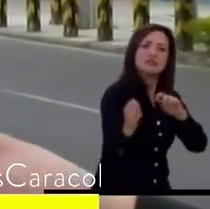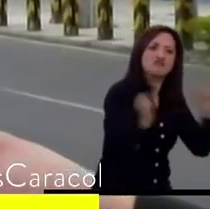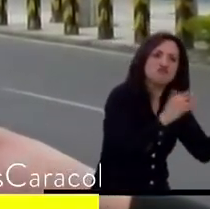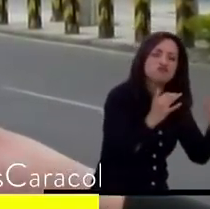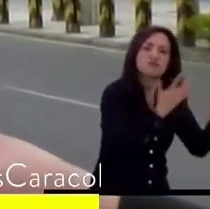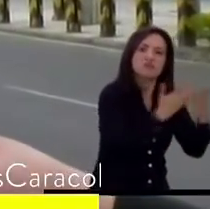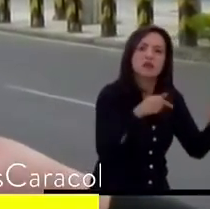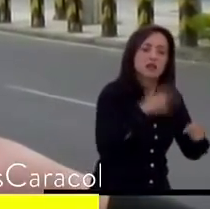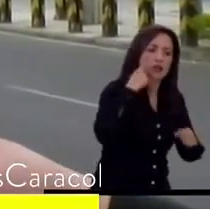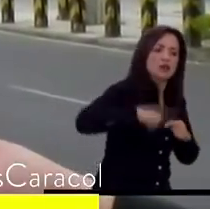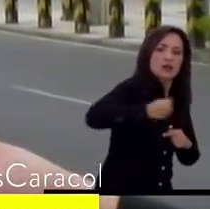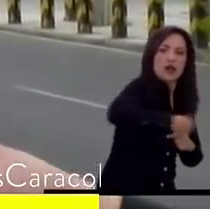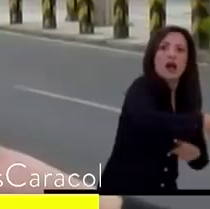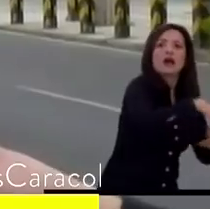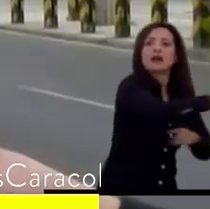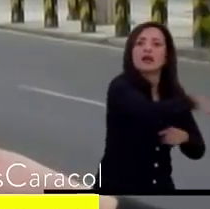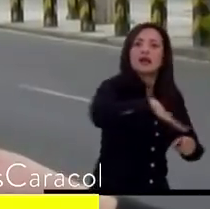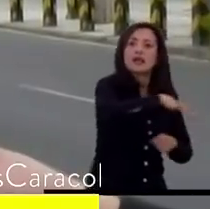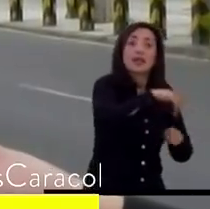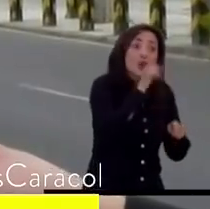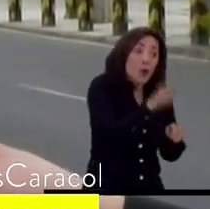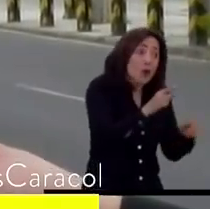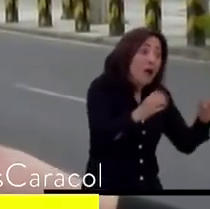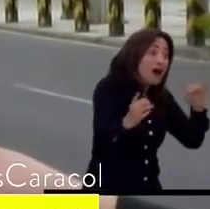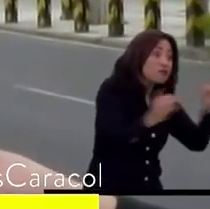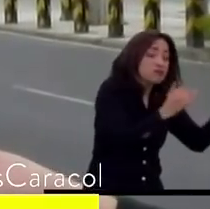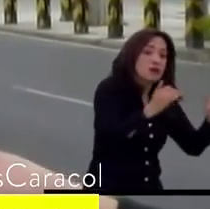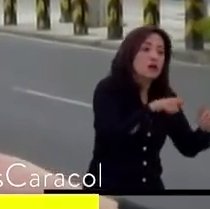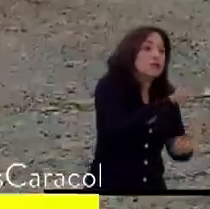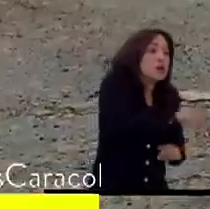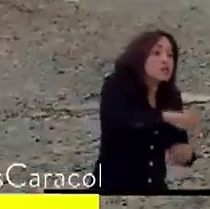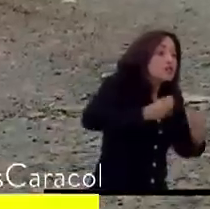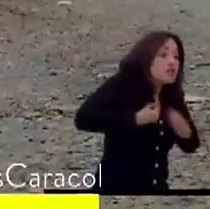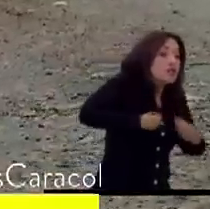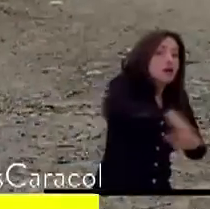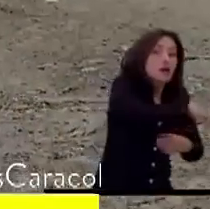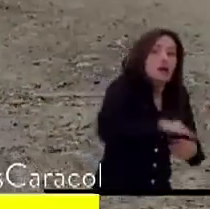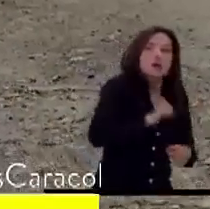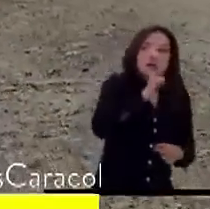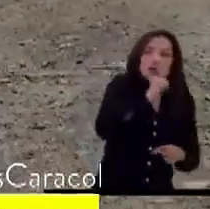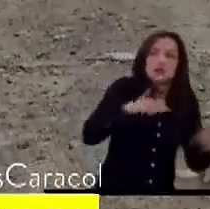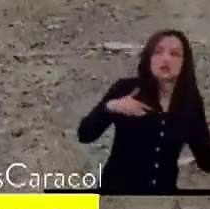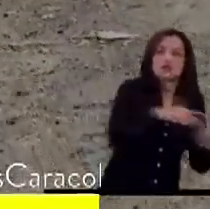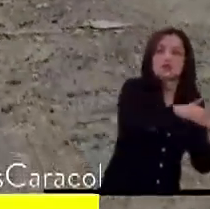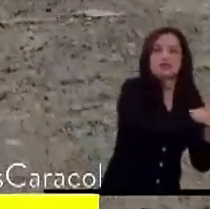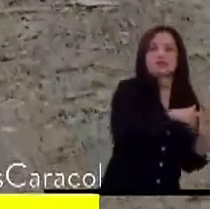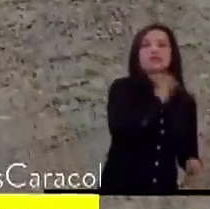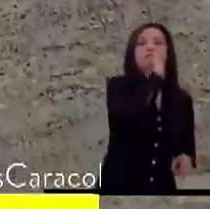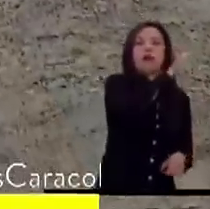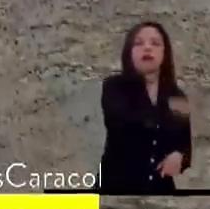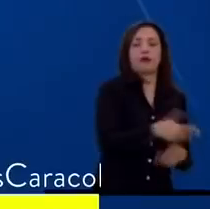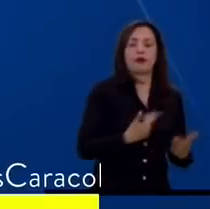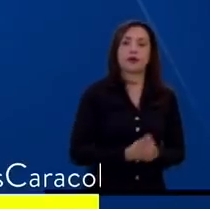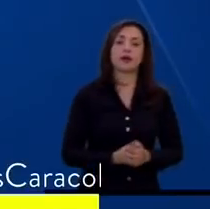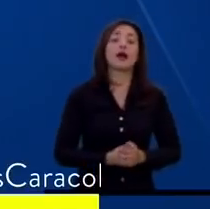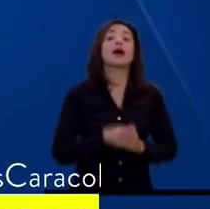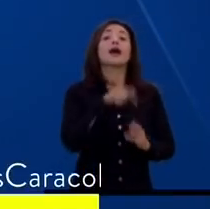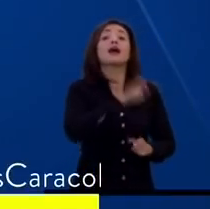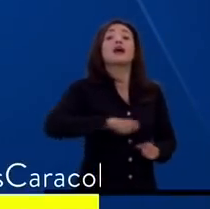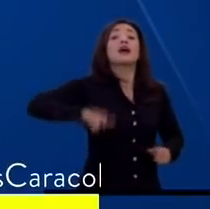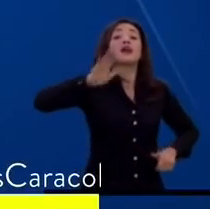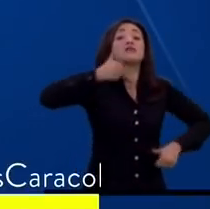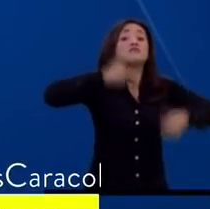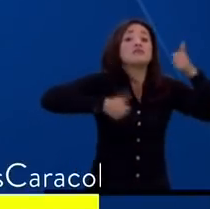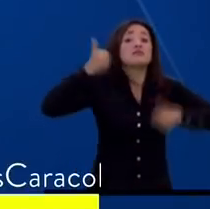que en medio de la confrontación la población civil siga saliendo afectada. Autoridades del departamento hicieron un llamado